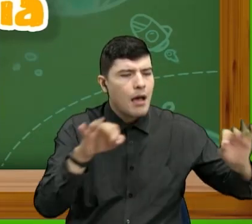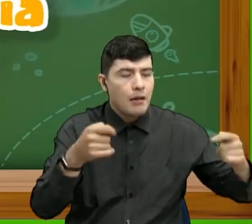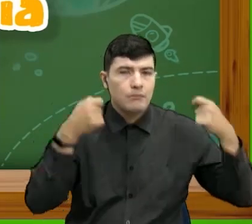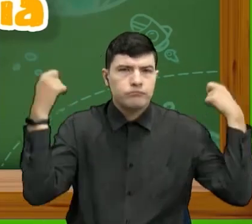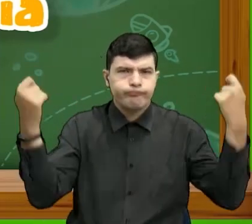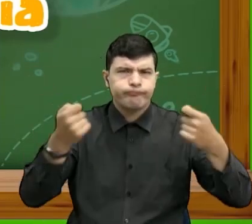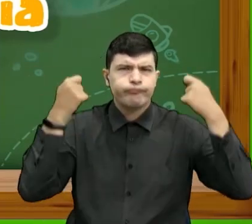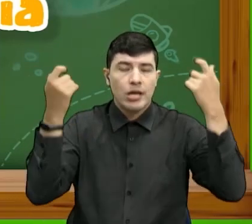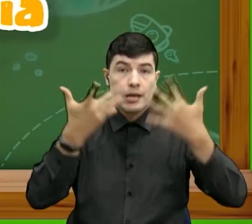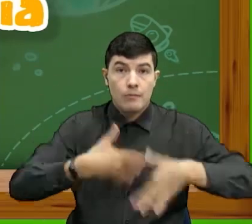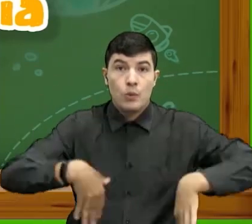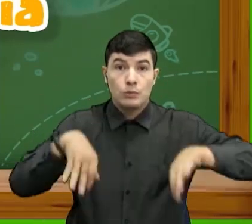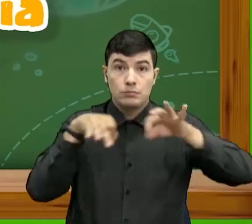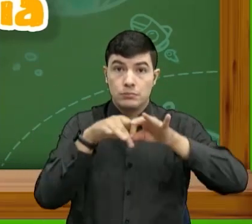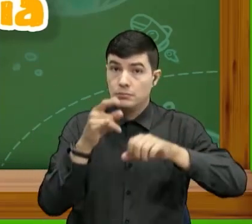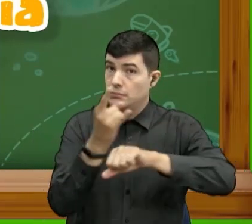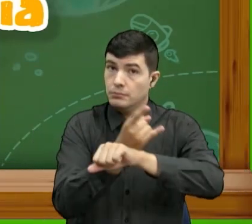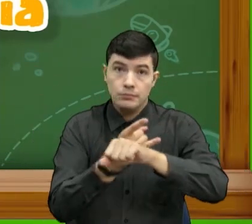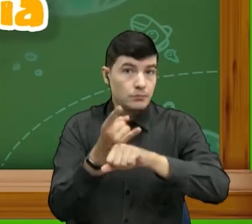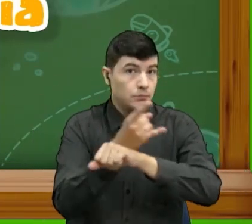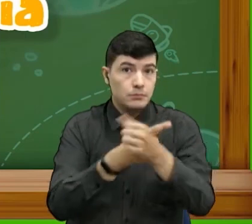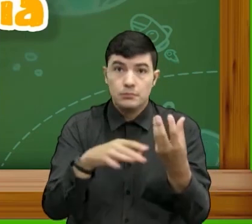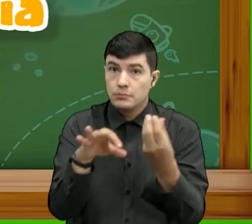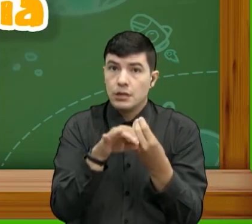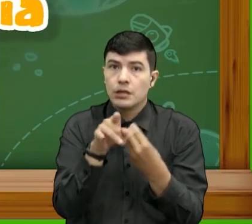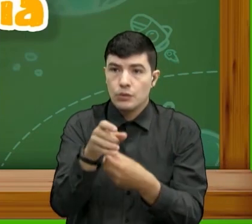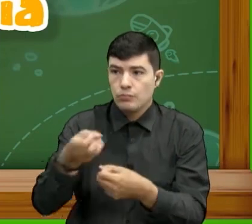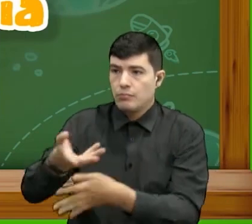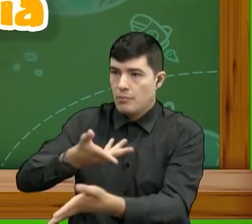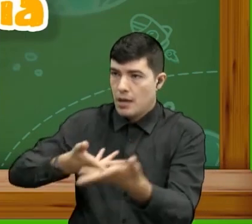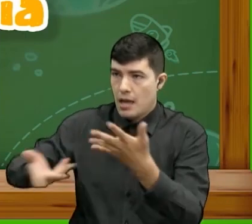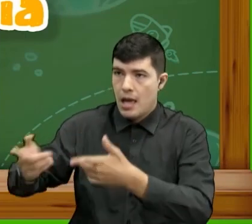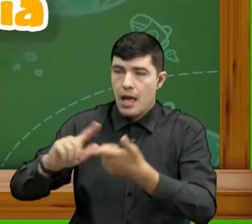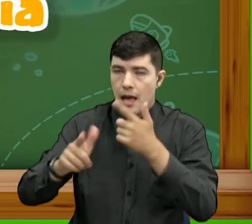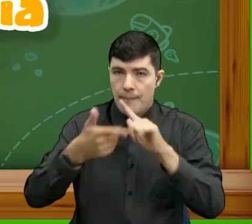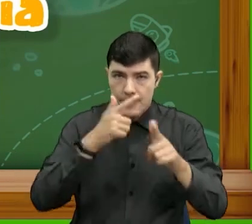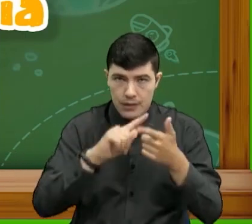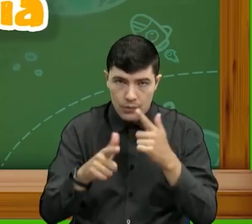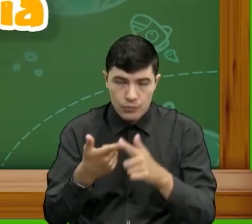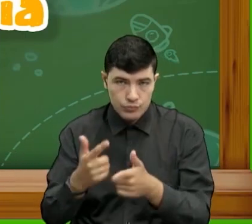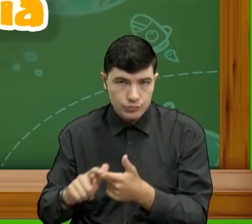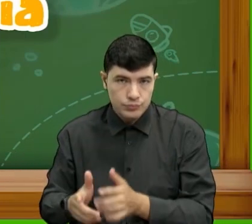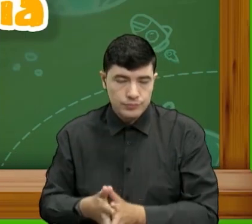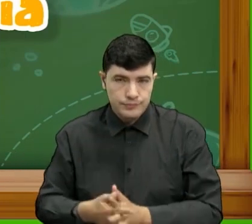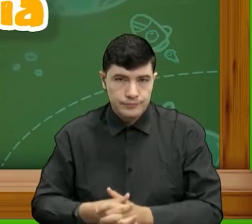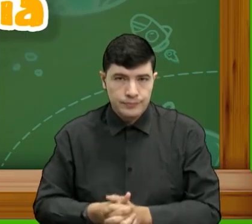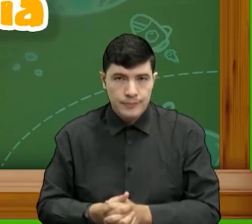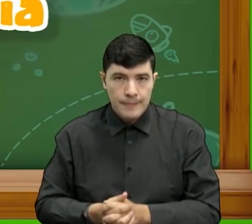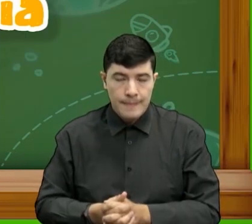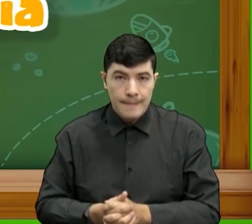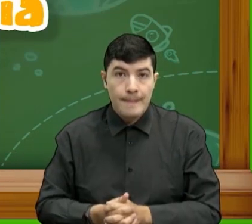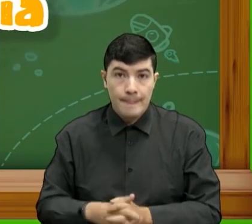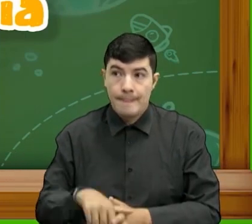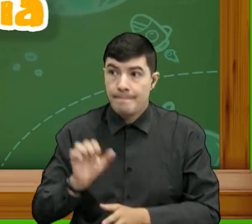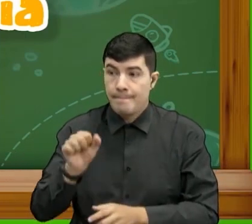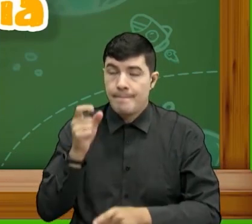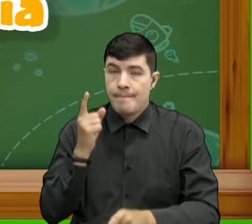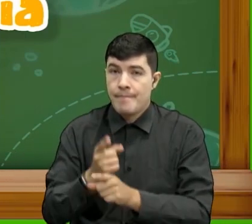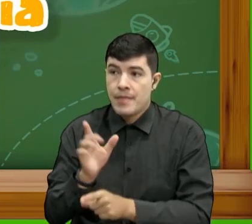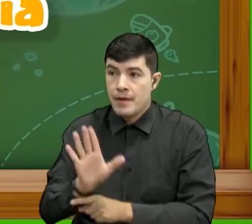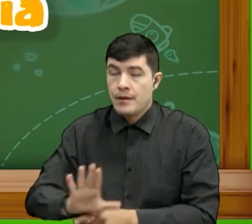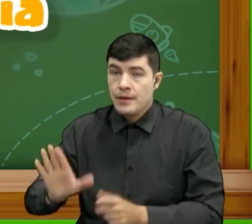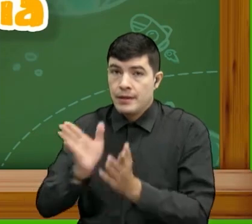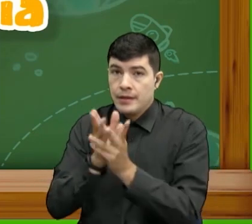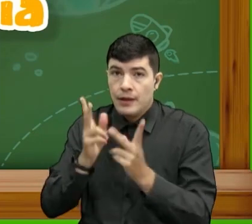familia y amigos. Muy bien. Entonces, ya los chicos de Quinto van a escribir un mensaje bien bonito que aprendieron con nosotros, con Presente